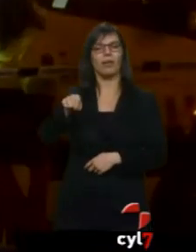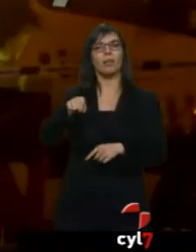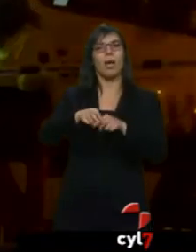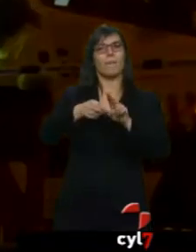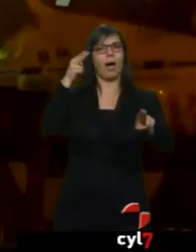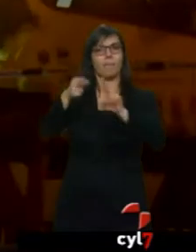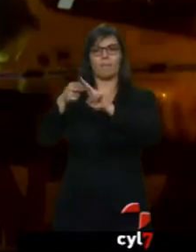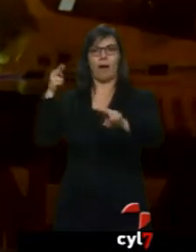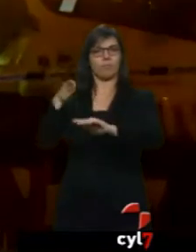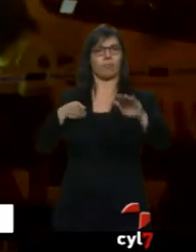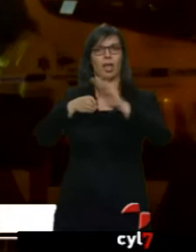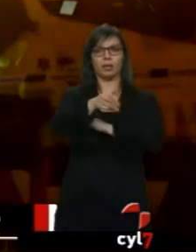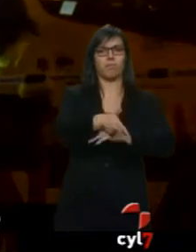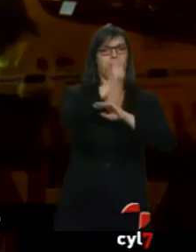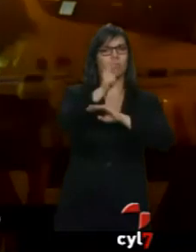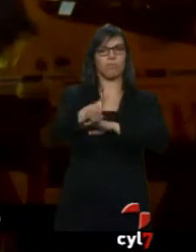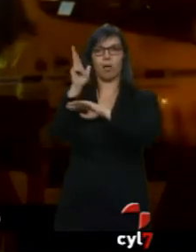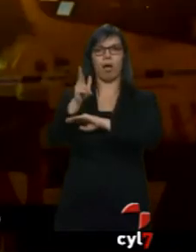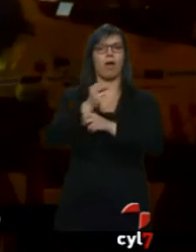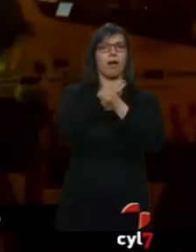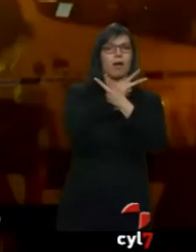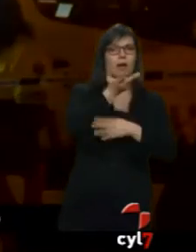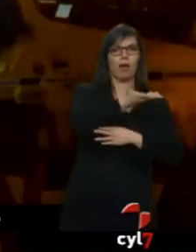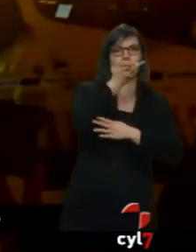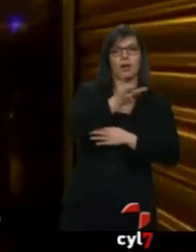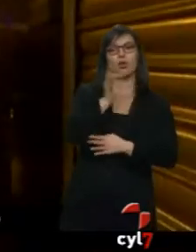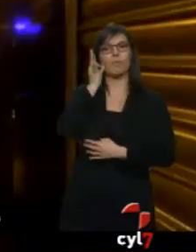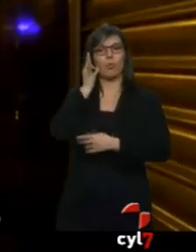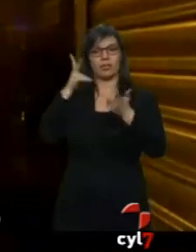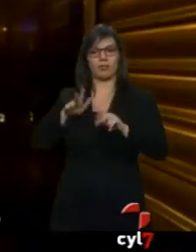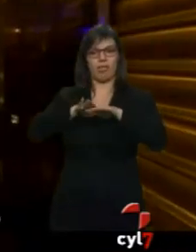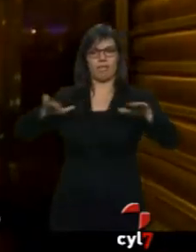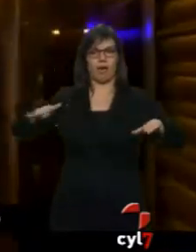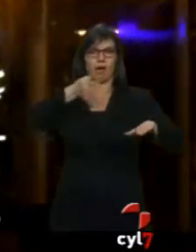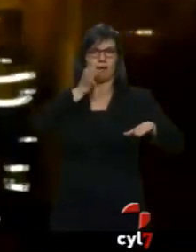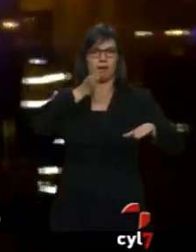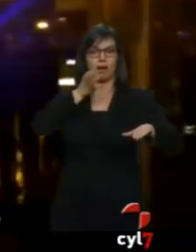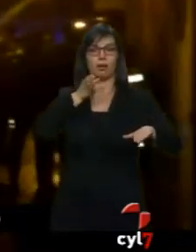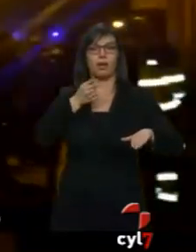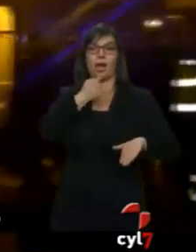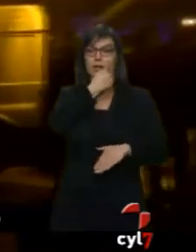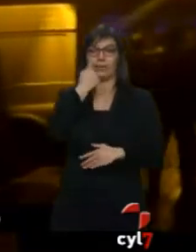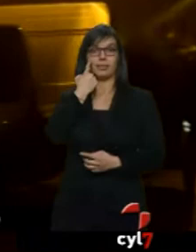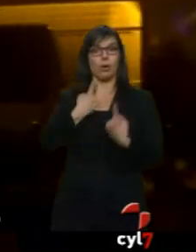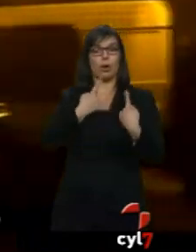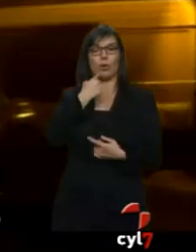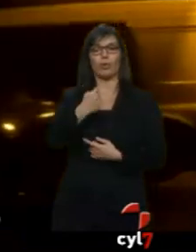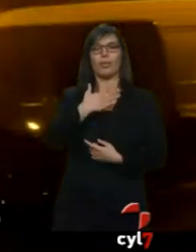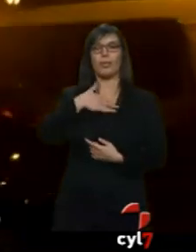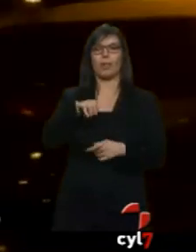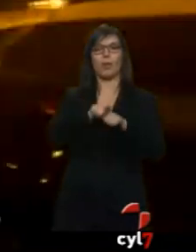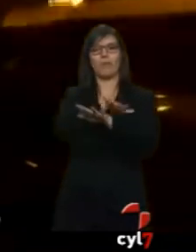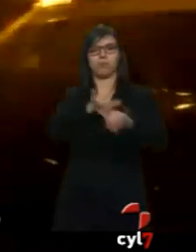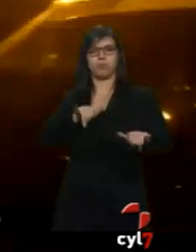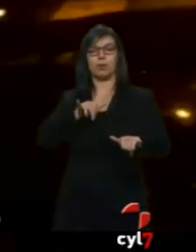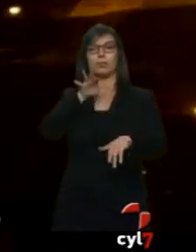Bocajarro, al camarero y a una mujer que estaba en la barra. Según la versión de varios testigos, podría tratarse de un ajuste de cuentas... ...porque el